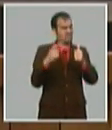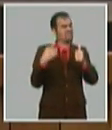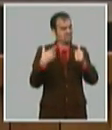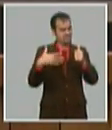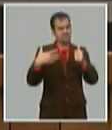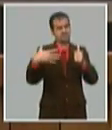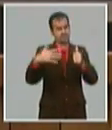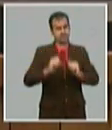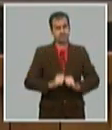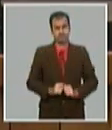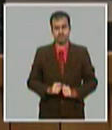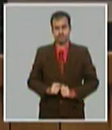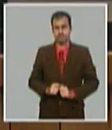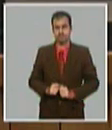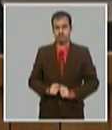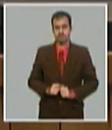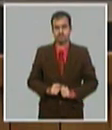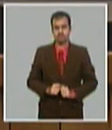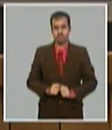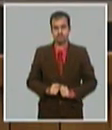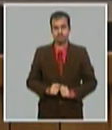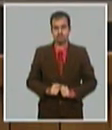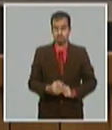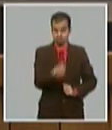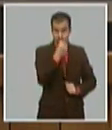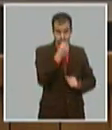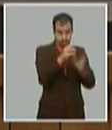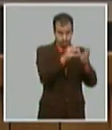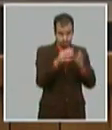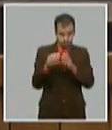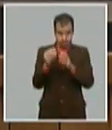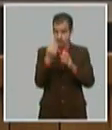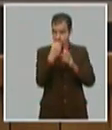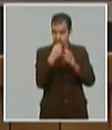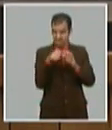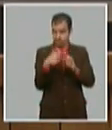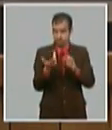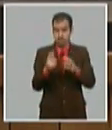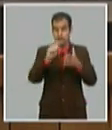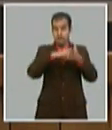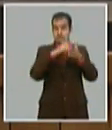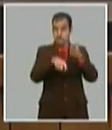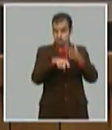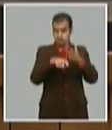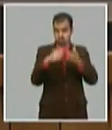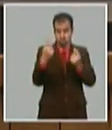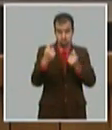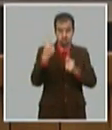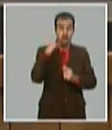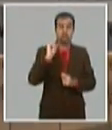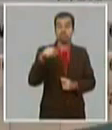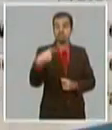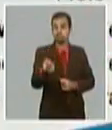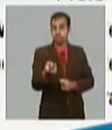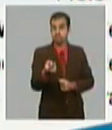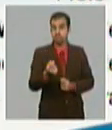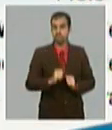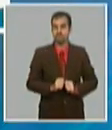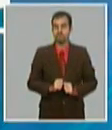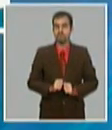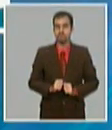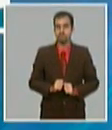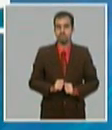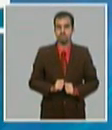En cuanto a los alimentos en el plan de la economía del próximo año se proyecta importar